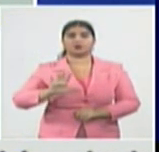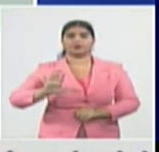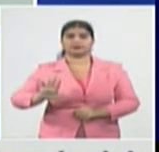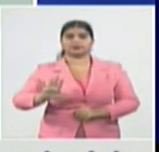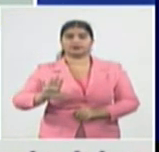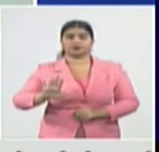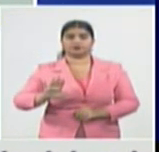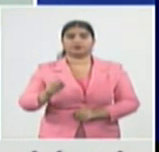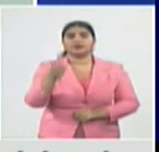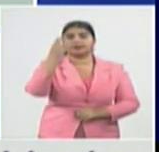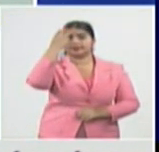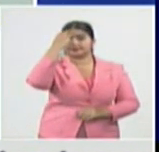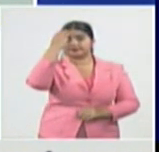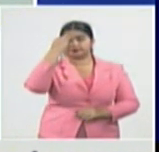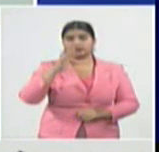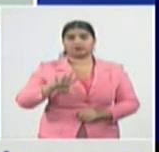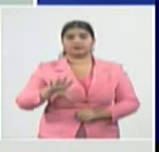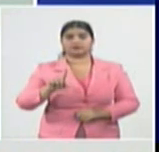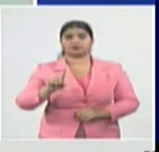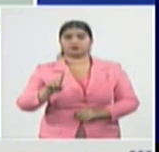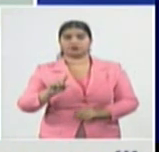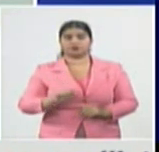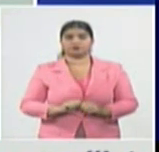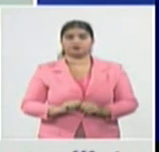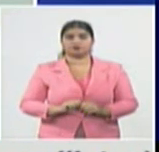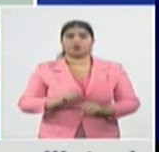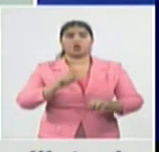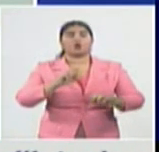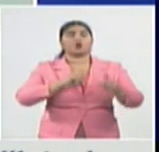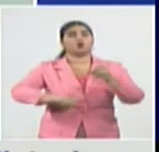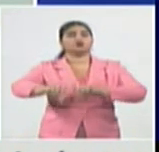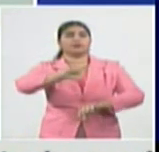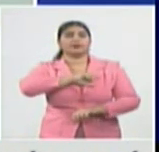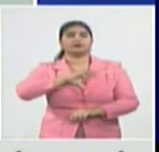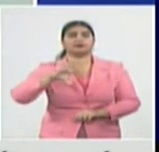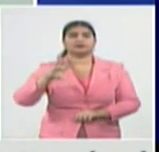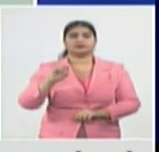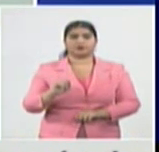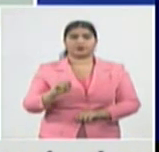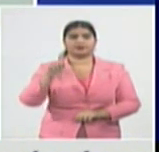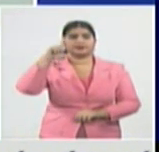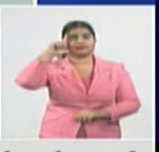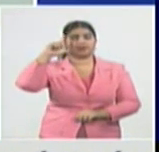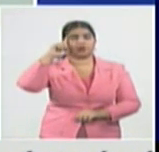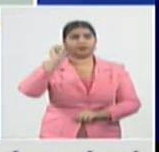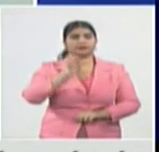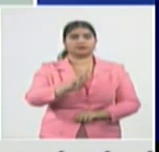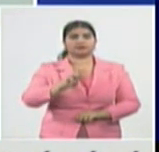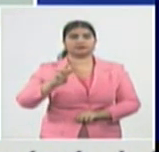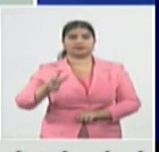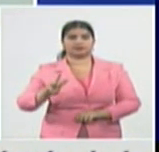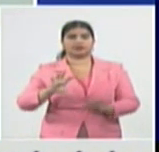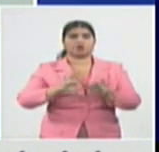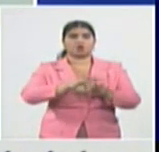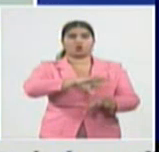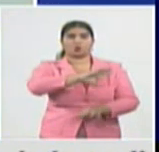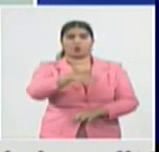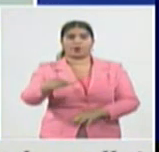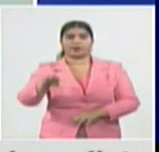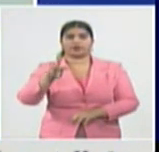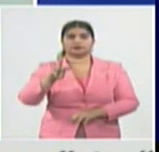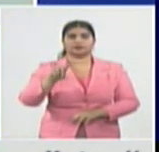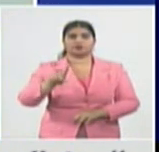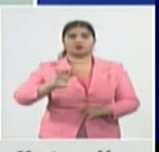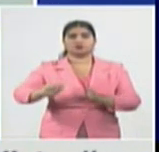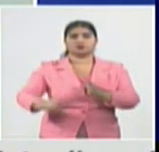tercer frente 51, Contramaestre 50, San Luis 33, Guamá 31, y Zongo la